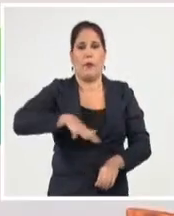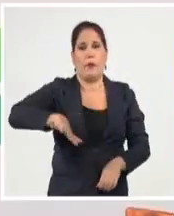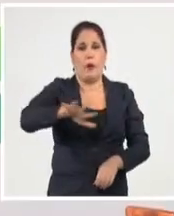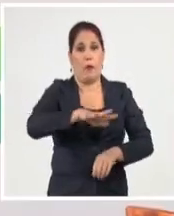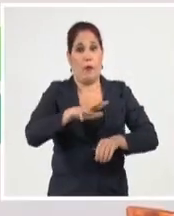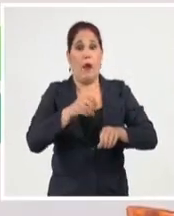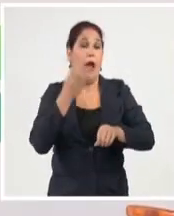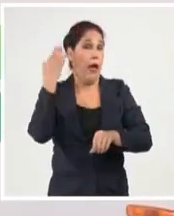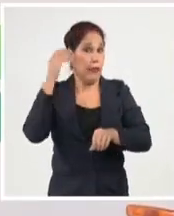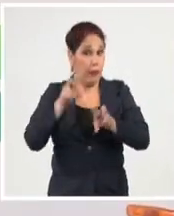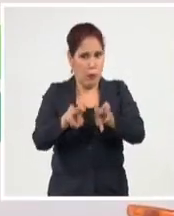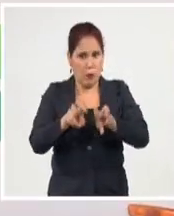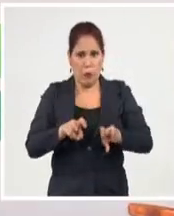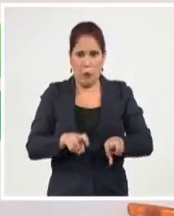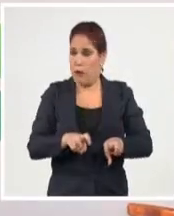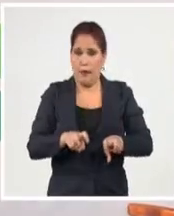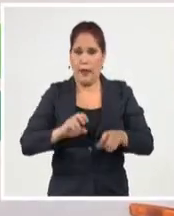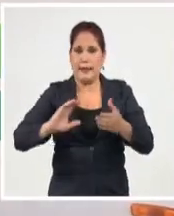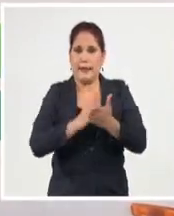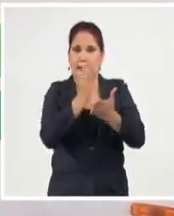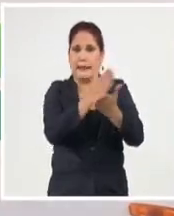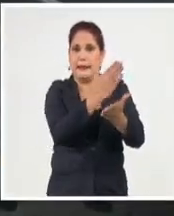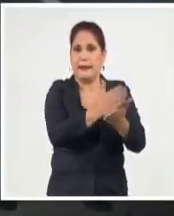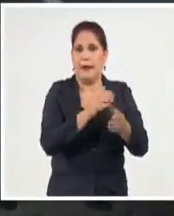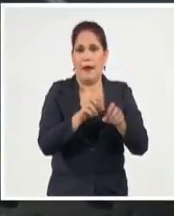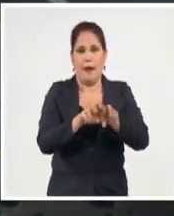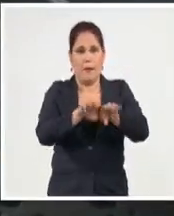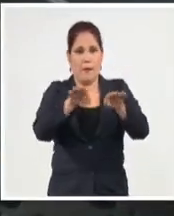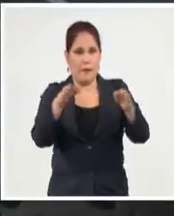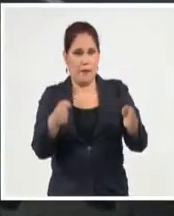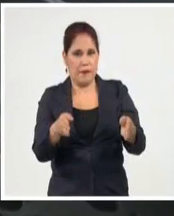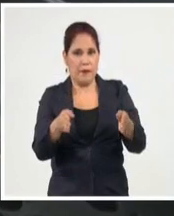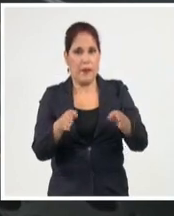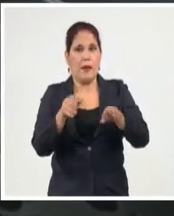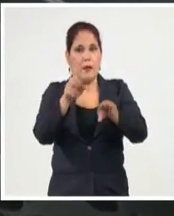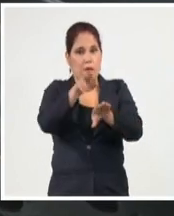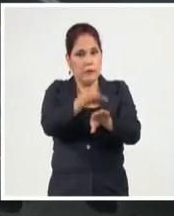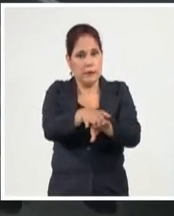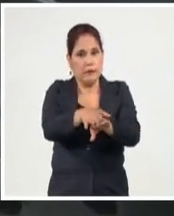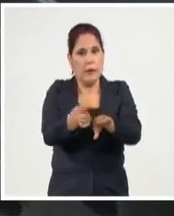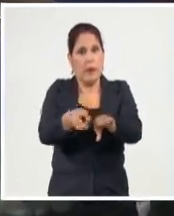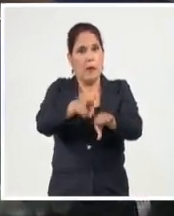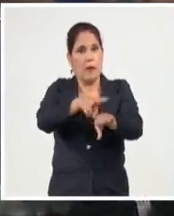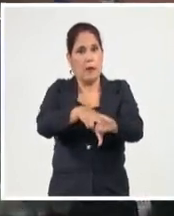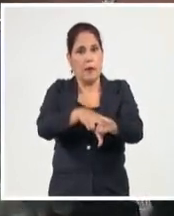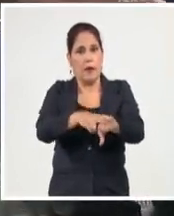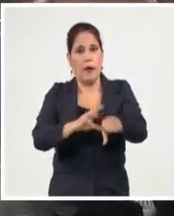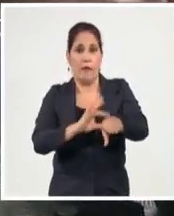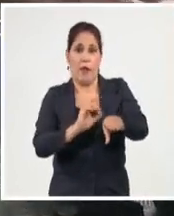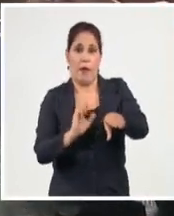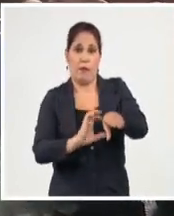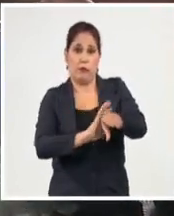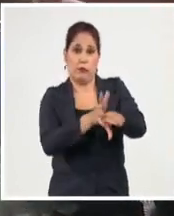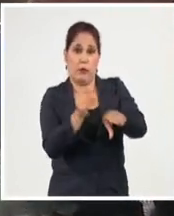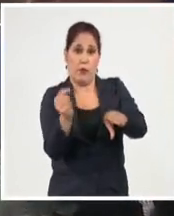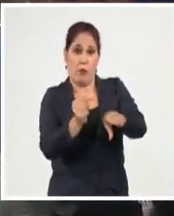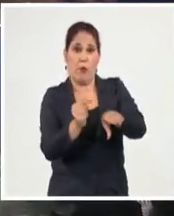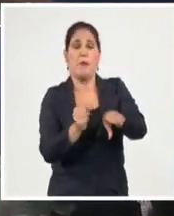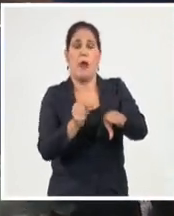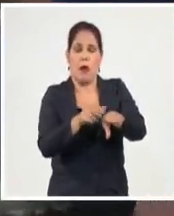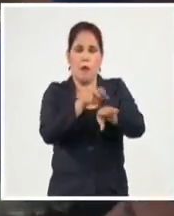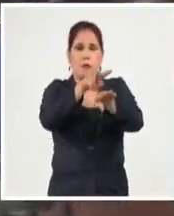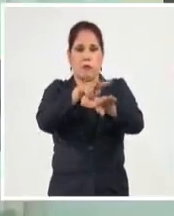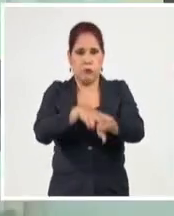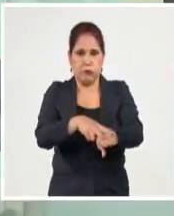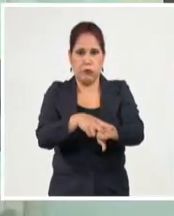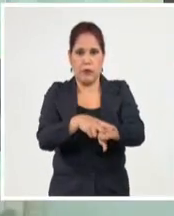transforma y anida también en cada rincón el sentimiento de hombres humildes, satisfechos por combinar el hacer